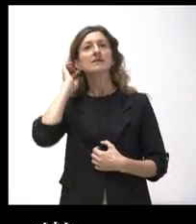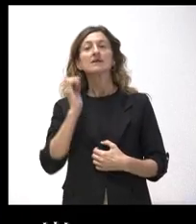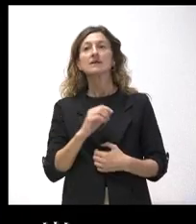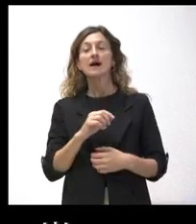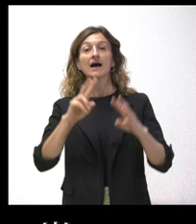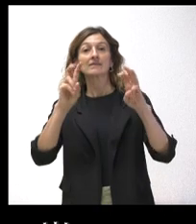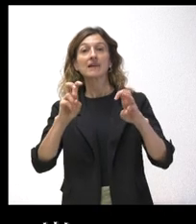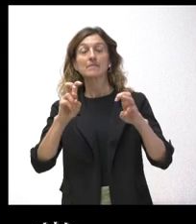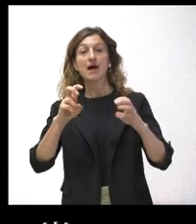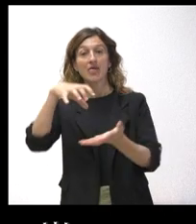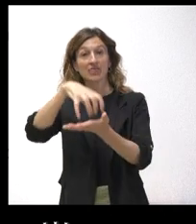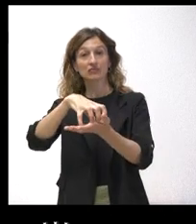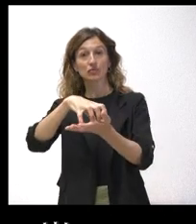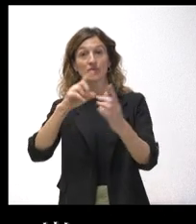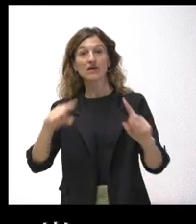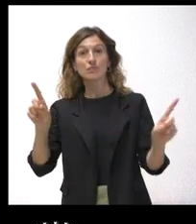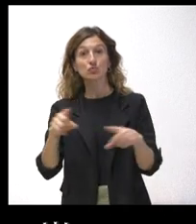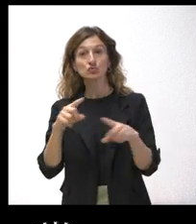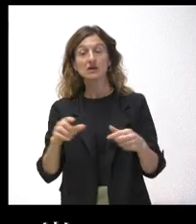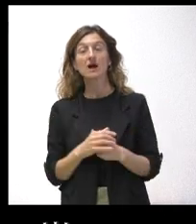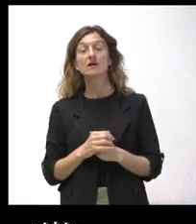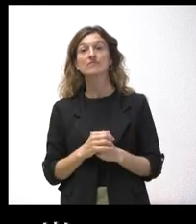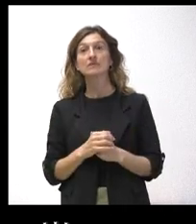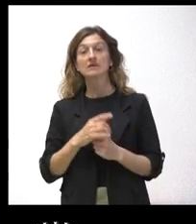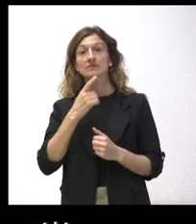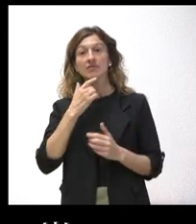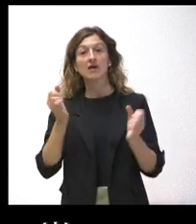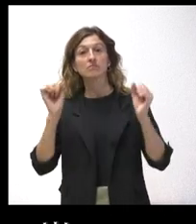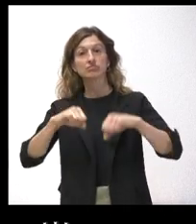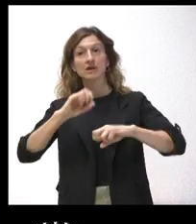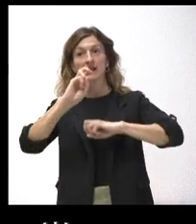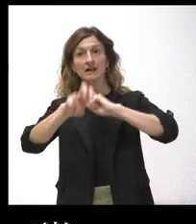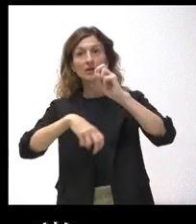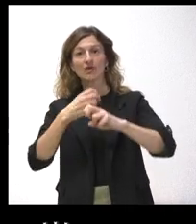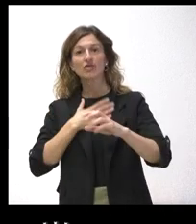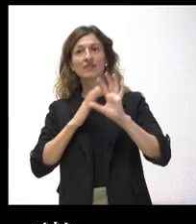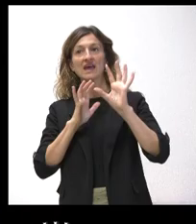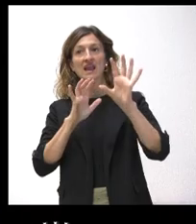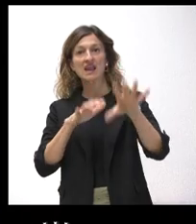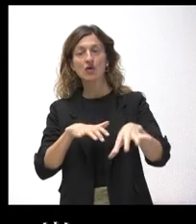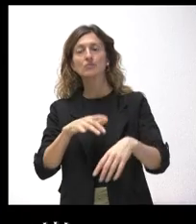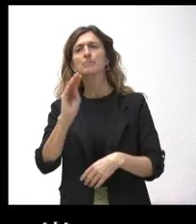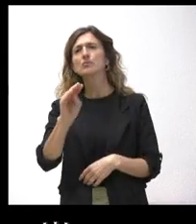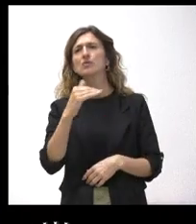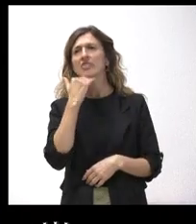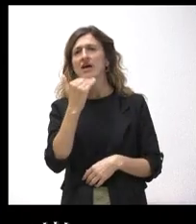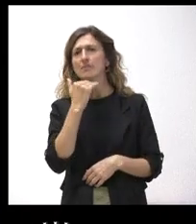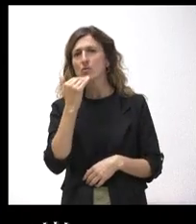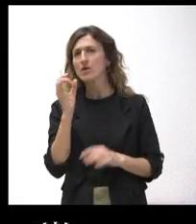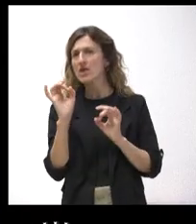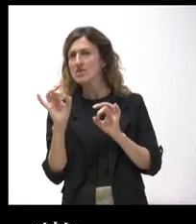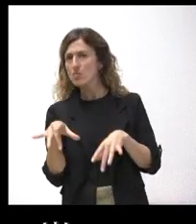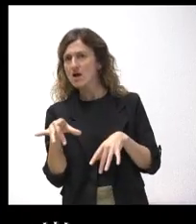conservatorios. ¿Aprueban hoy la renovación de lo de León en Zamora? ¿Vamos por el mismo camino de